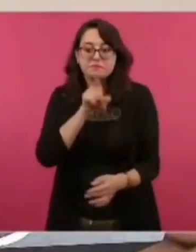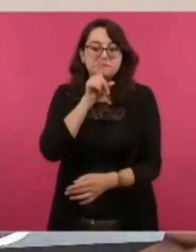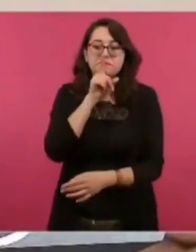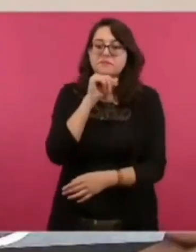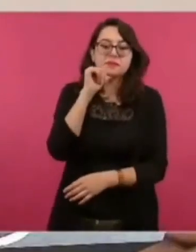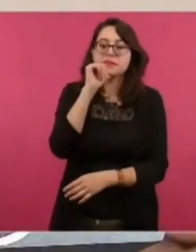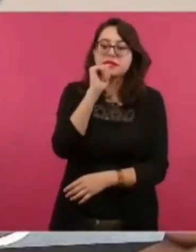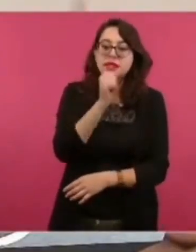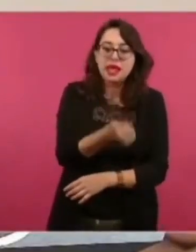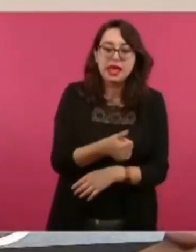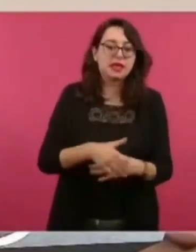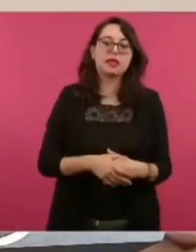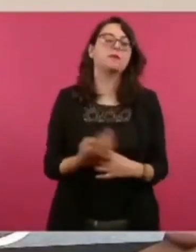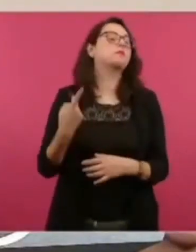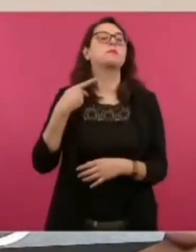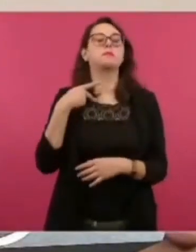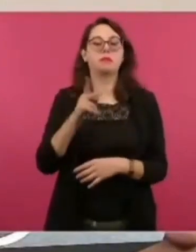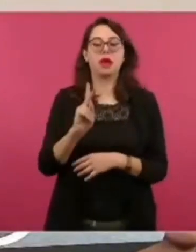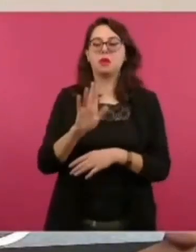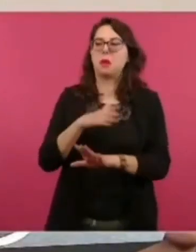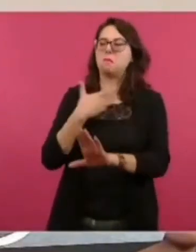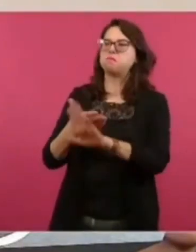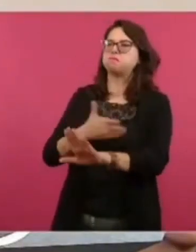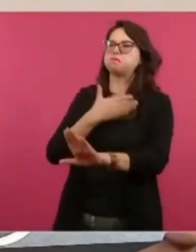y ya los están condenando